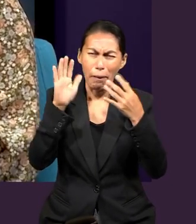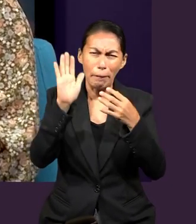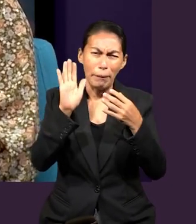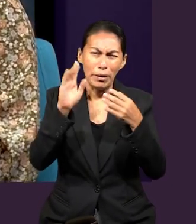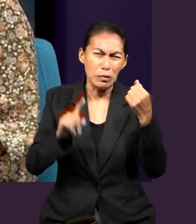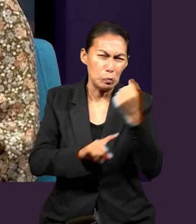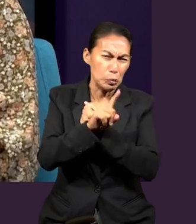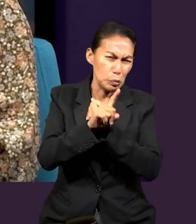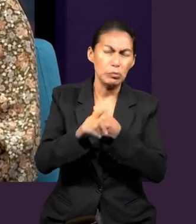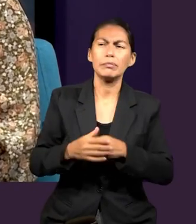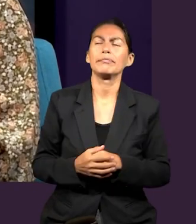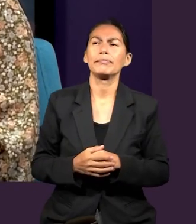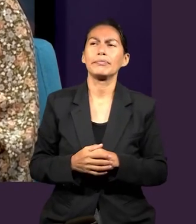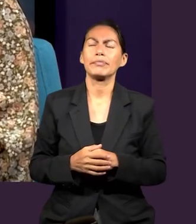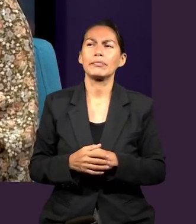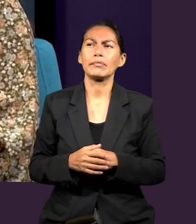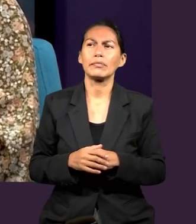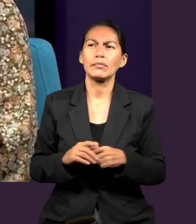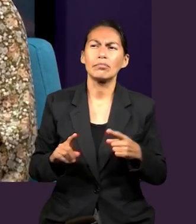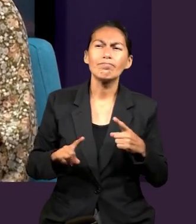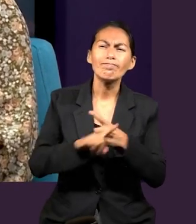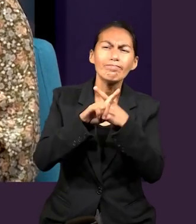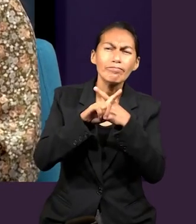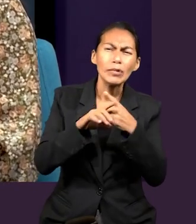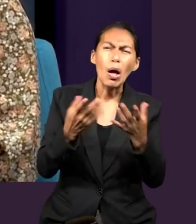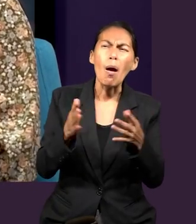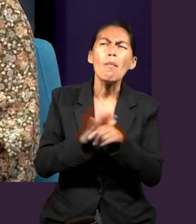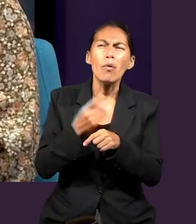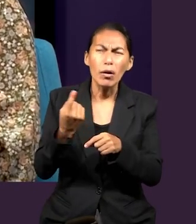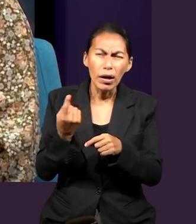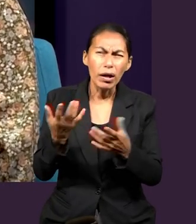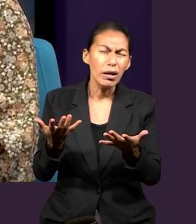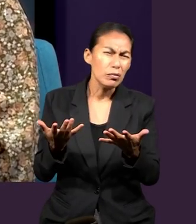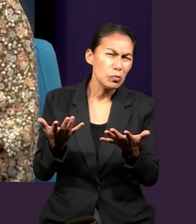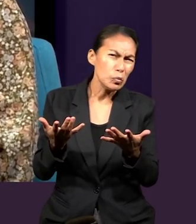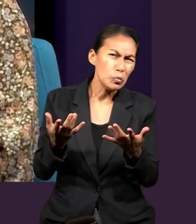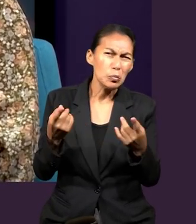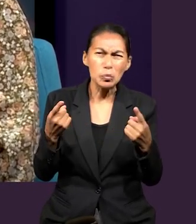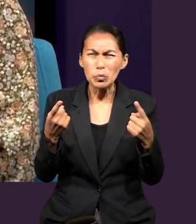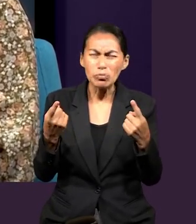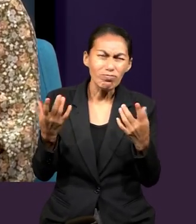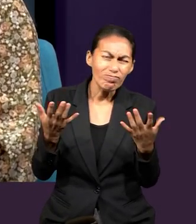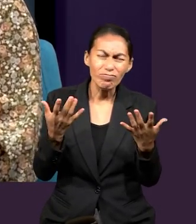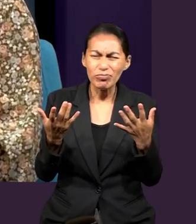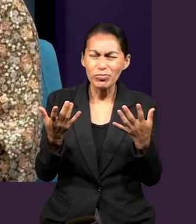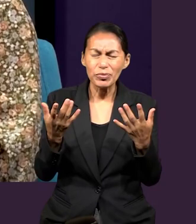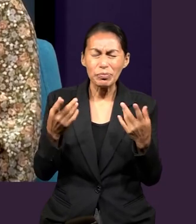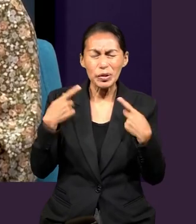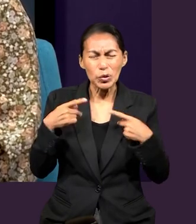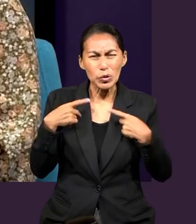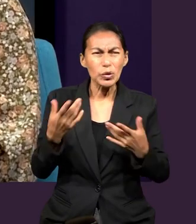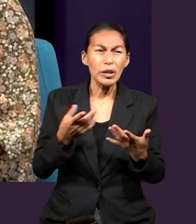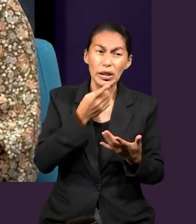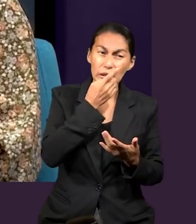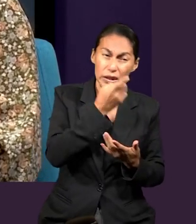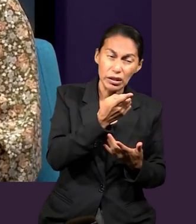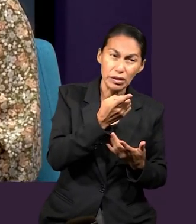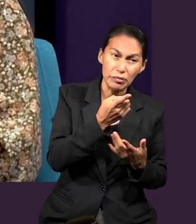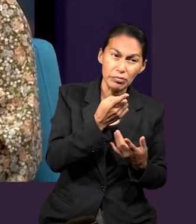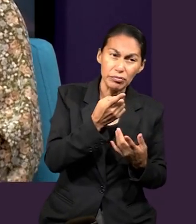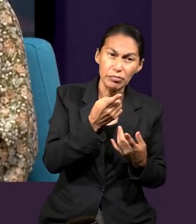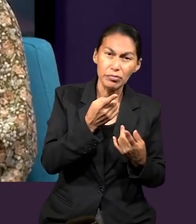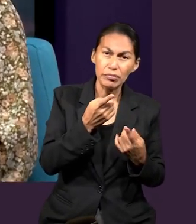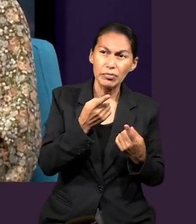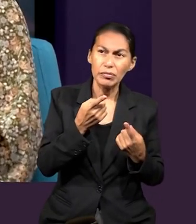de la historia, los gentiles junto con los judíos tenían cierta riña en la que inclusive los judíos llamaban a los